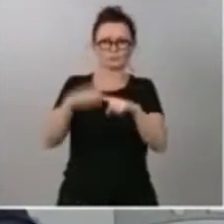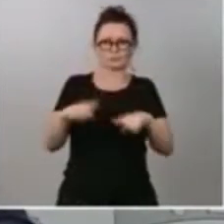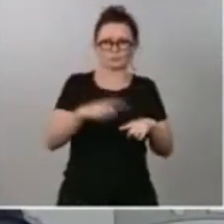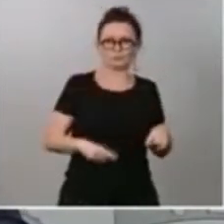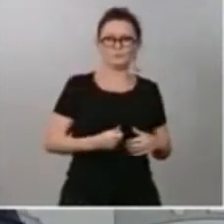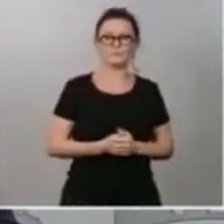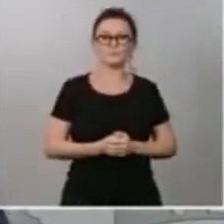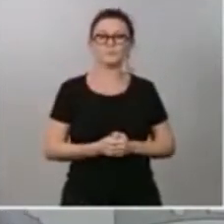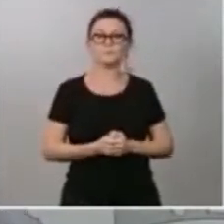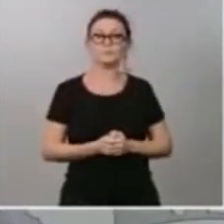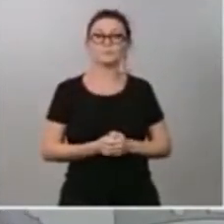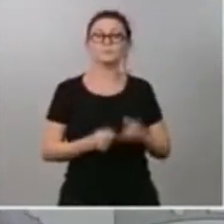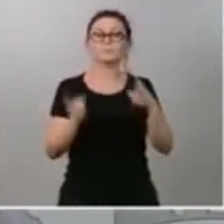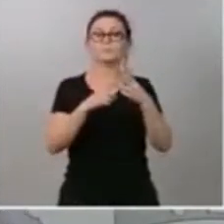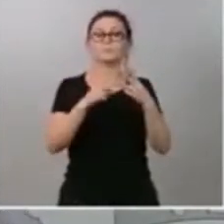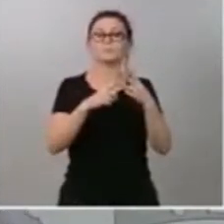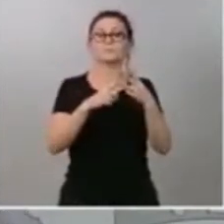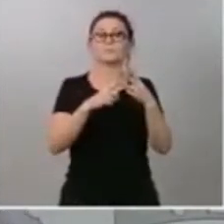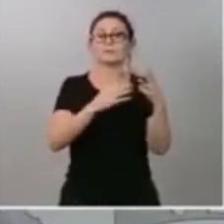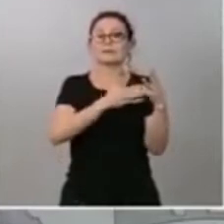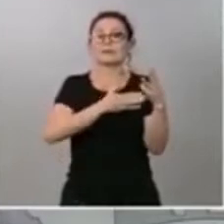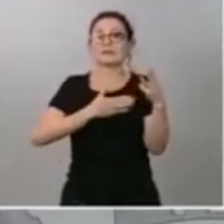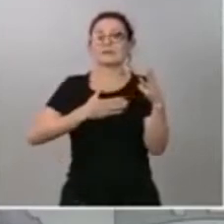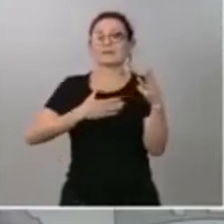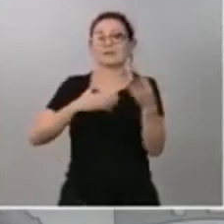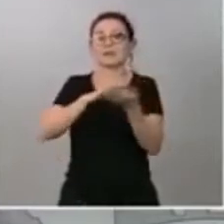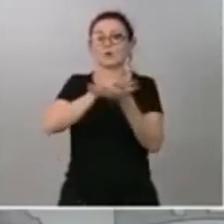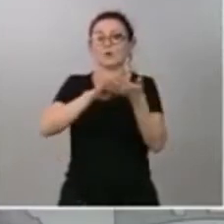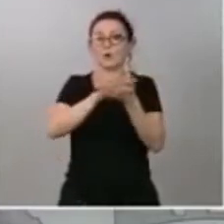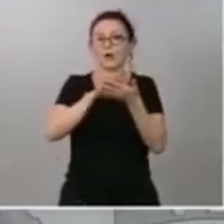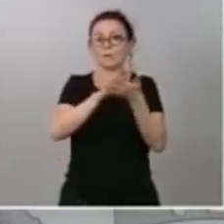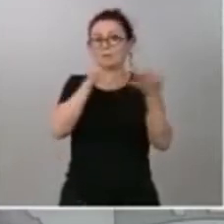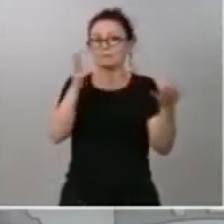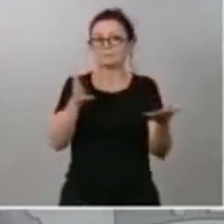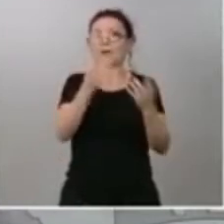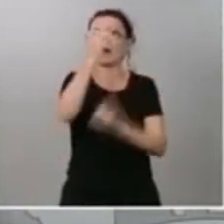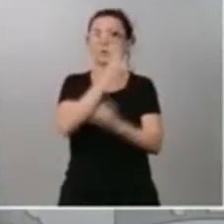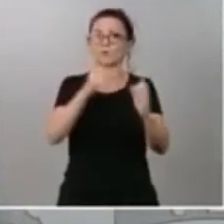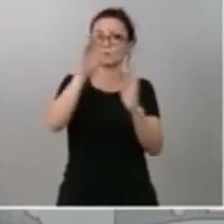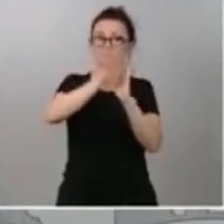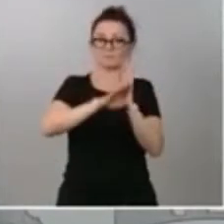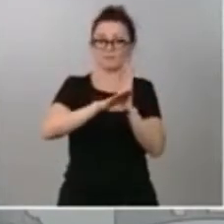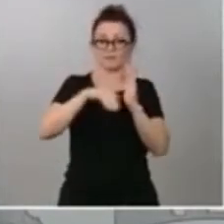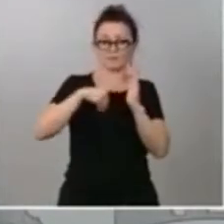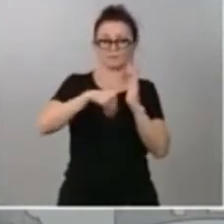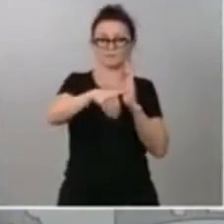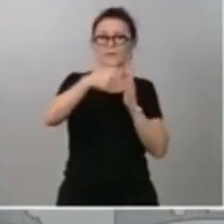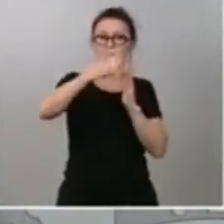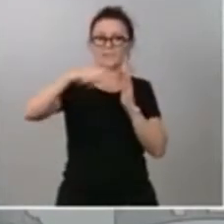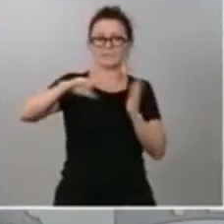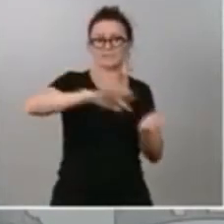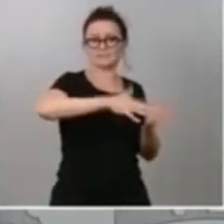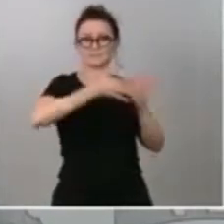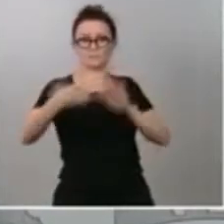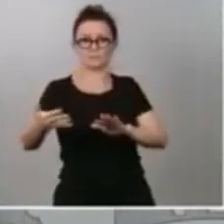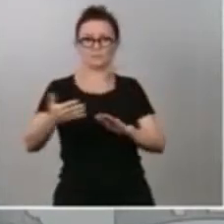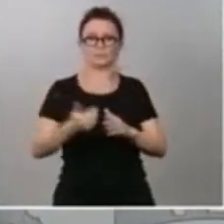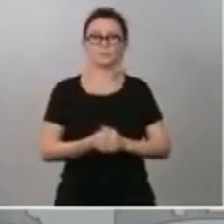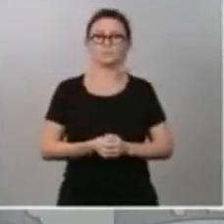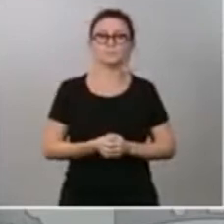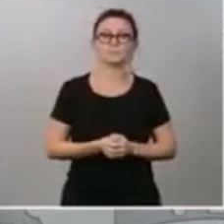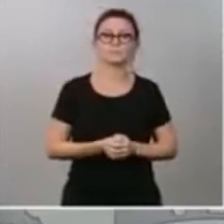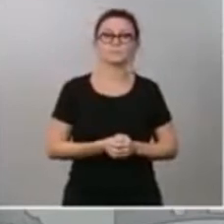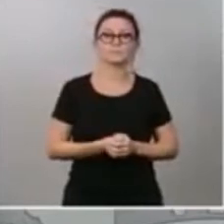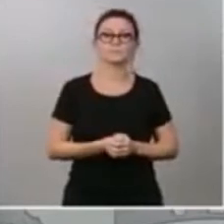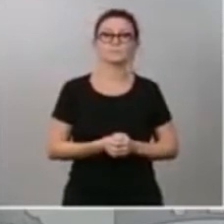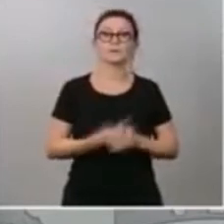siquiera someramente, desarrollar algunas medidas que vamos a implementar durante los próximos meses, porque tras la emergencia sanitaria estamos